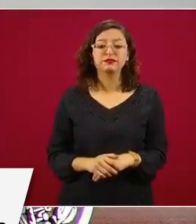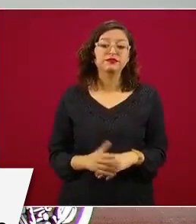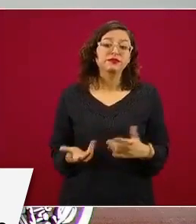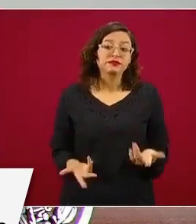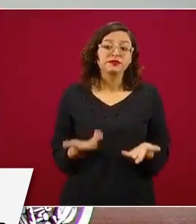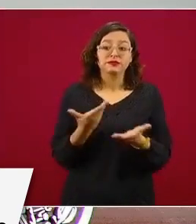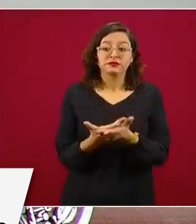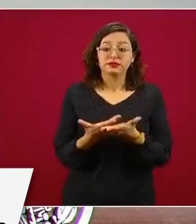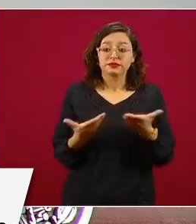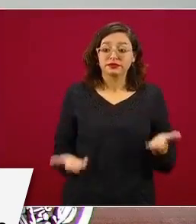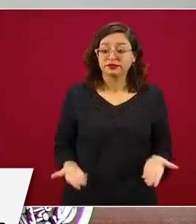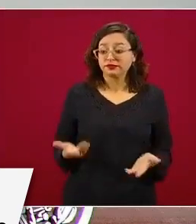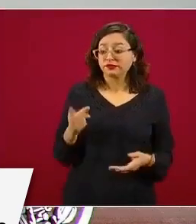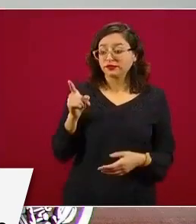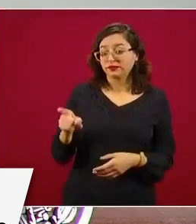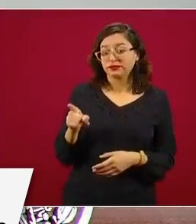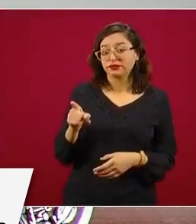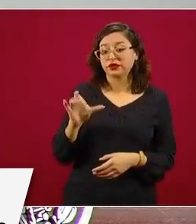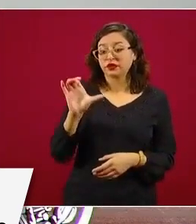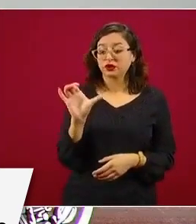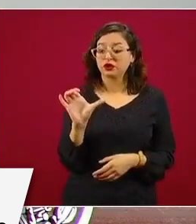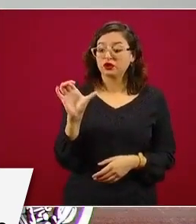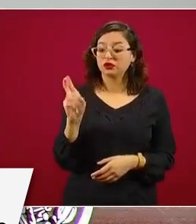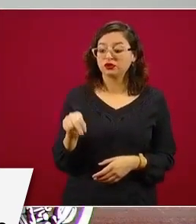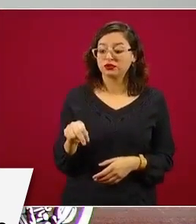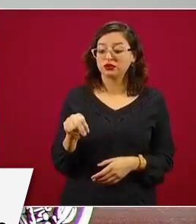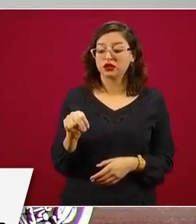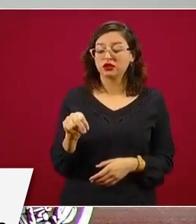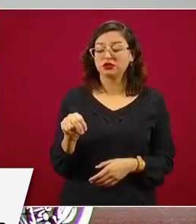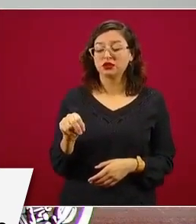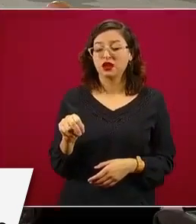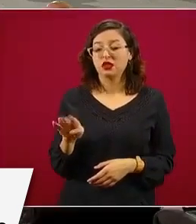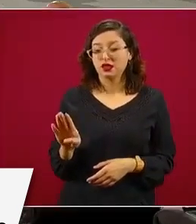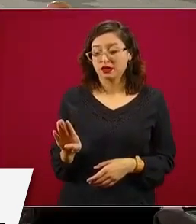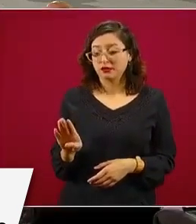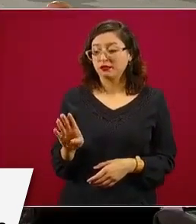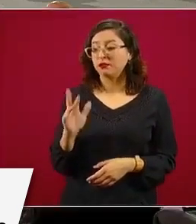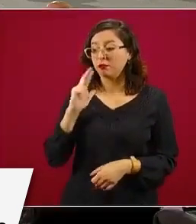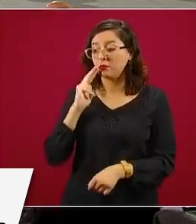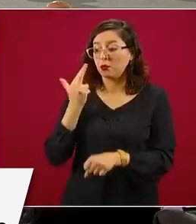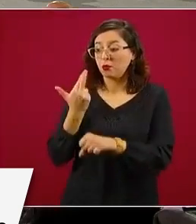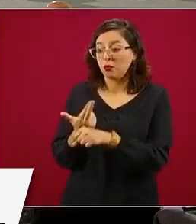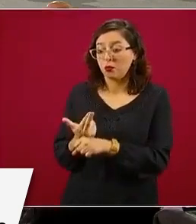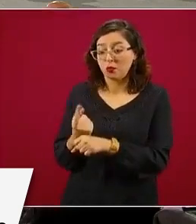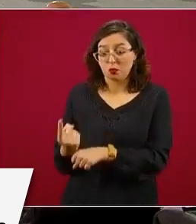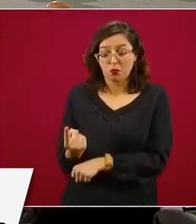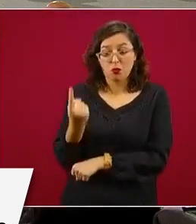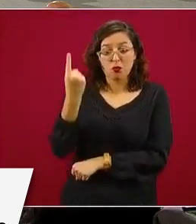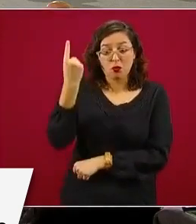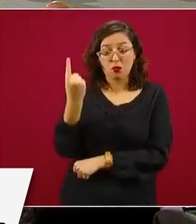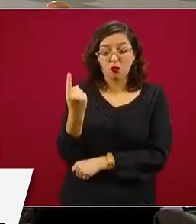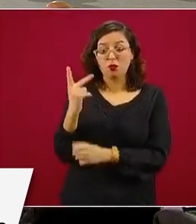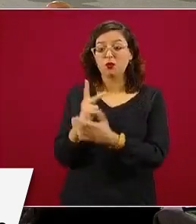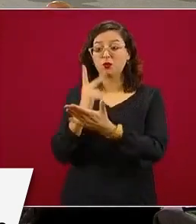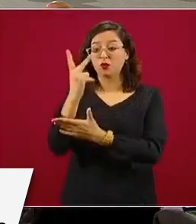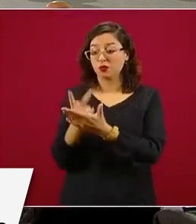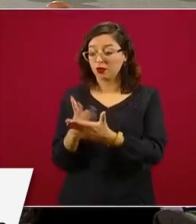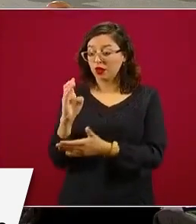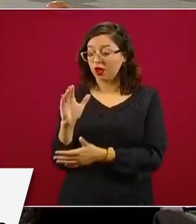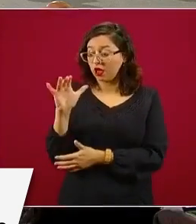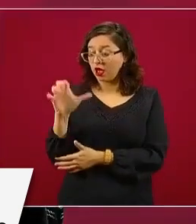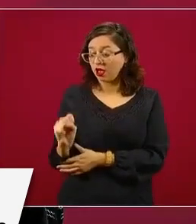solo organismo, como es la Coordinación Nacional de Becas, tenga todos los programas de becas